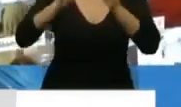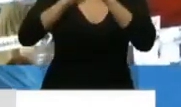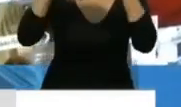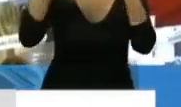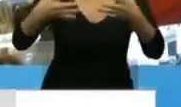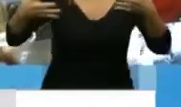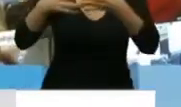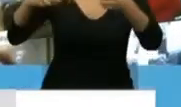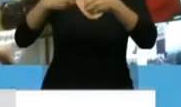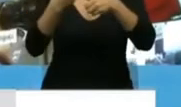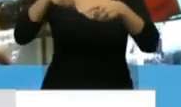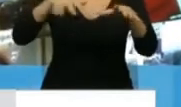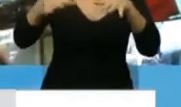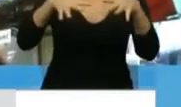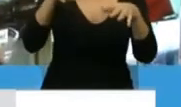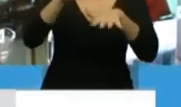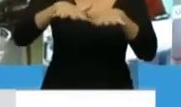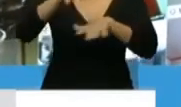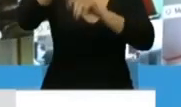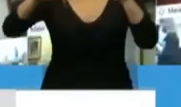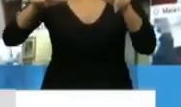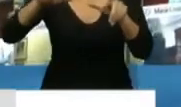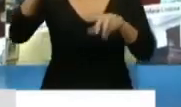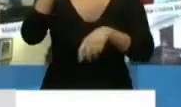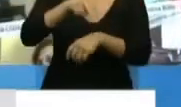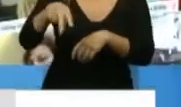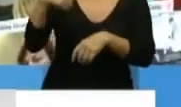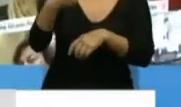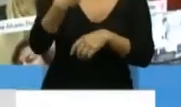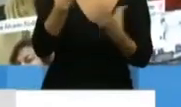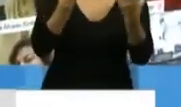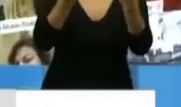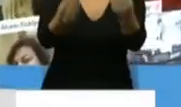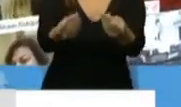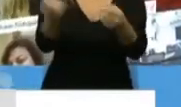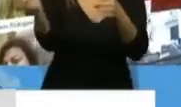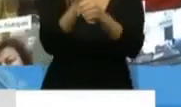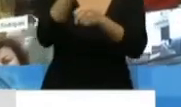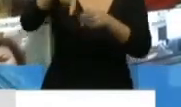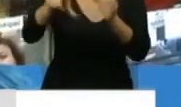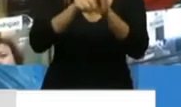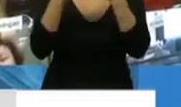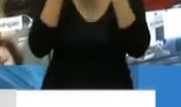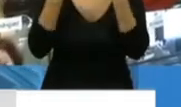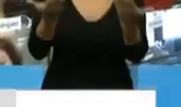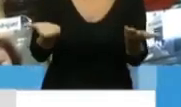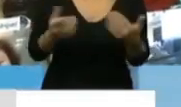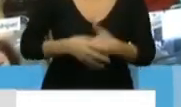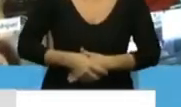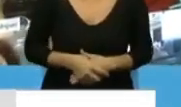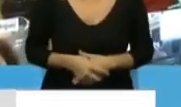del Movimiento Popular Neuquino vamos a acompañar la aprobación de la ley siglo. Muchas gracias, señor presidente.